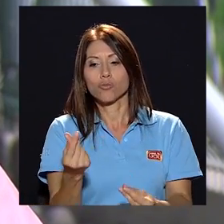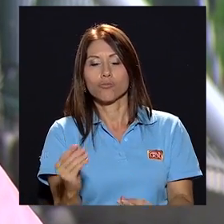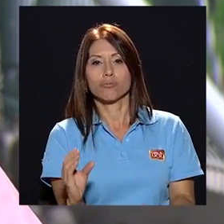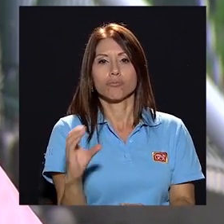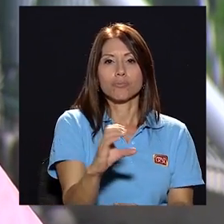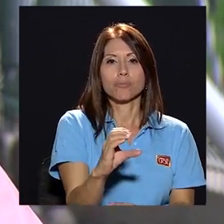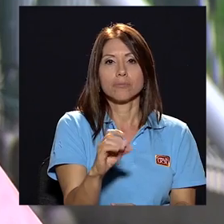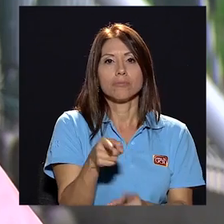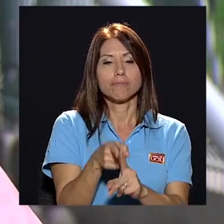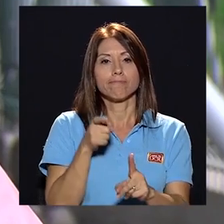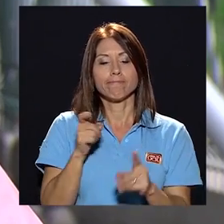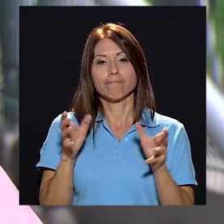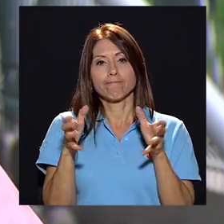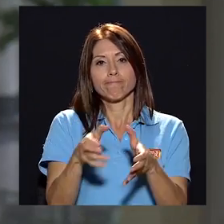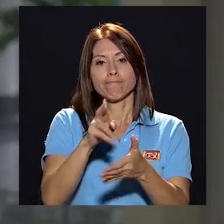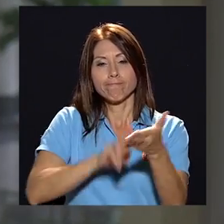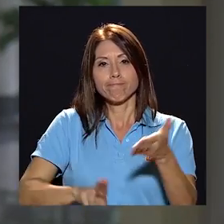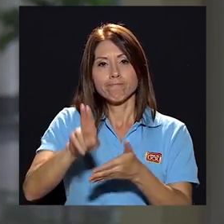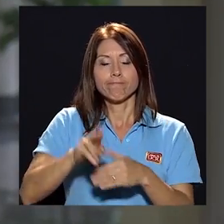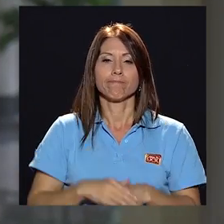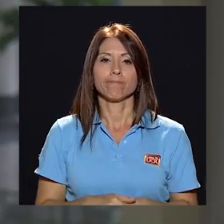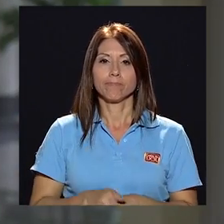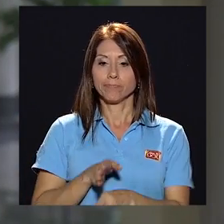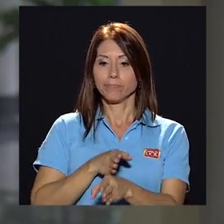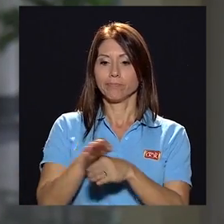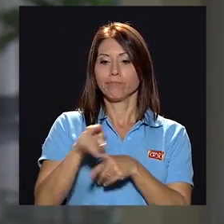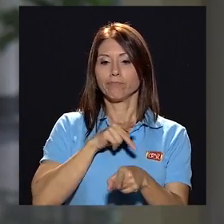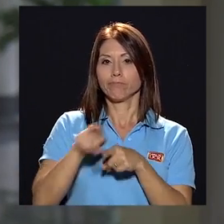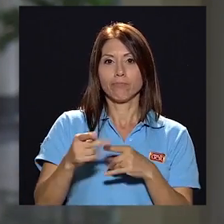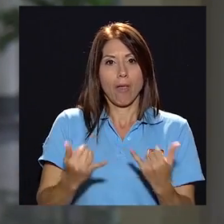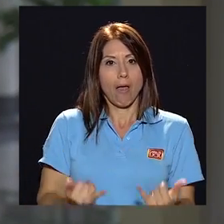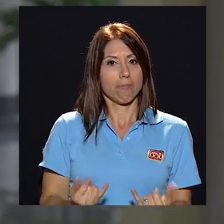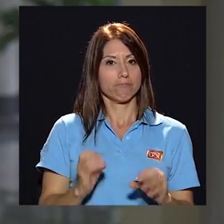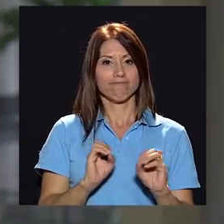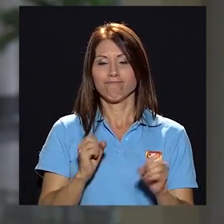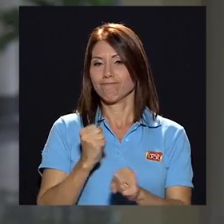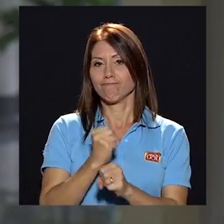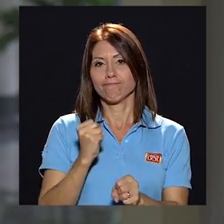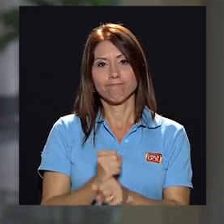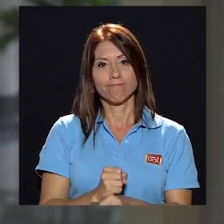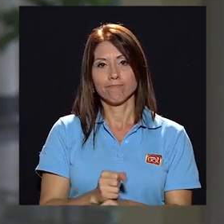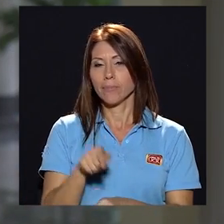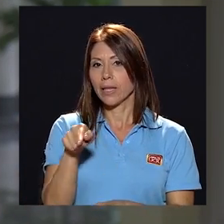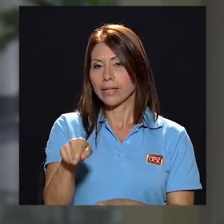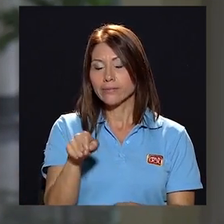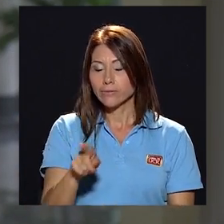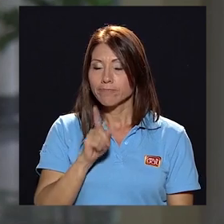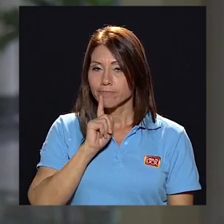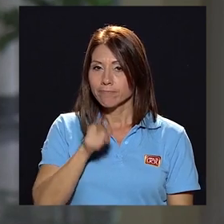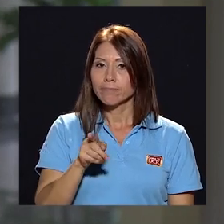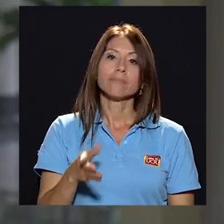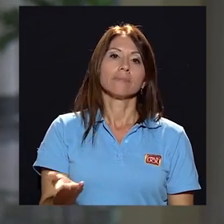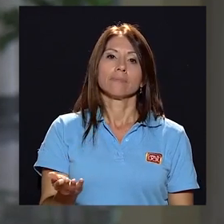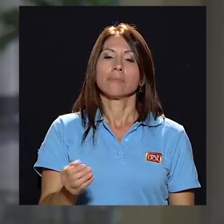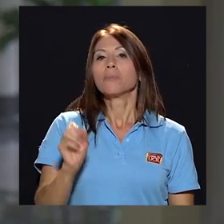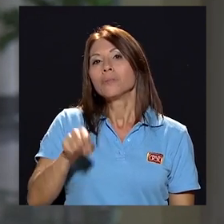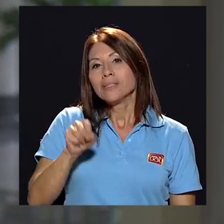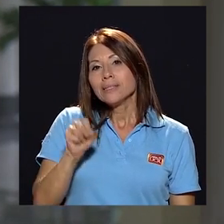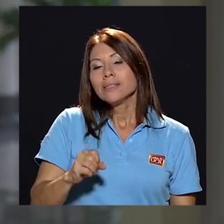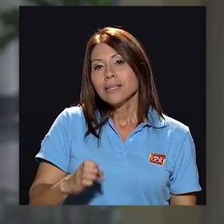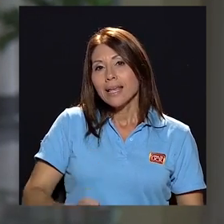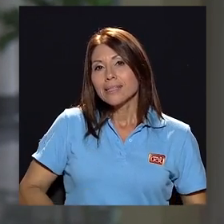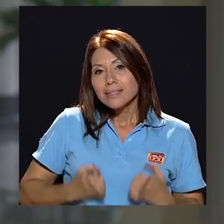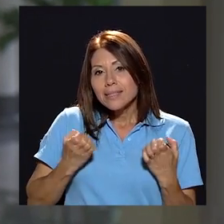desde el consejo universitario la carrera profesional hoy en día no está funcionando eso es un hecho que si bien